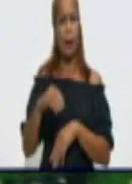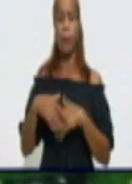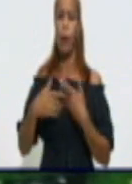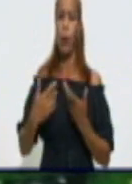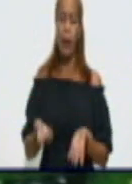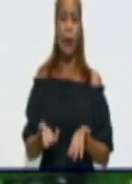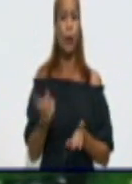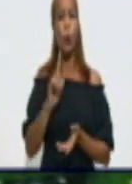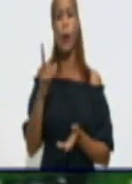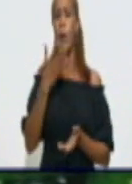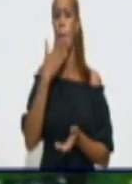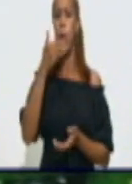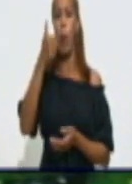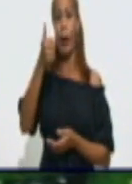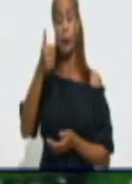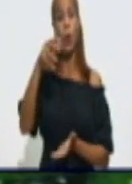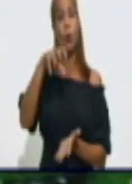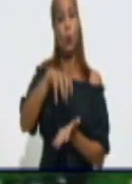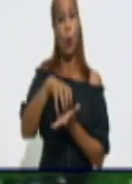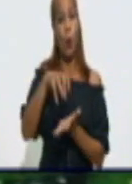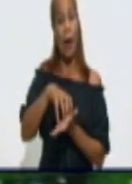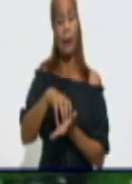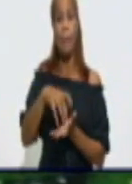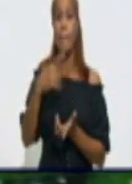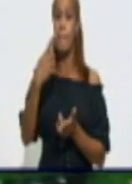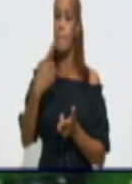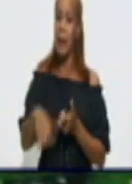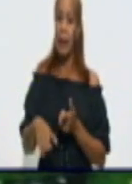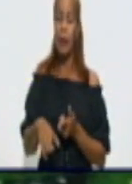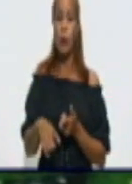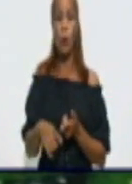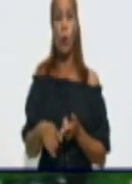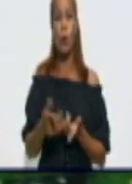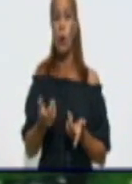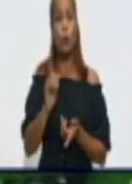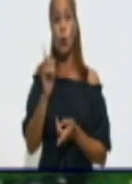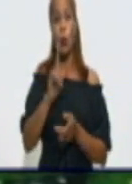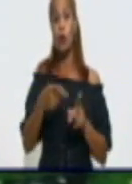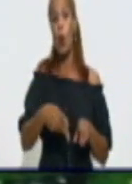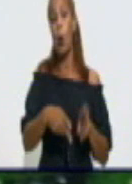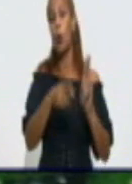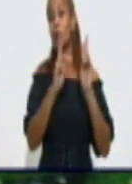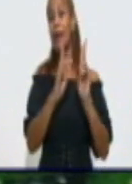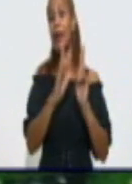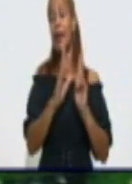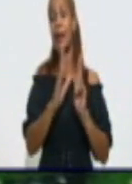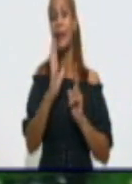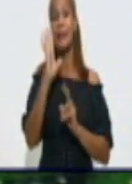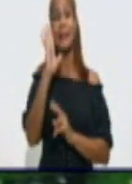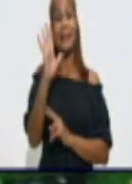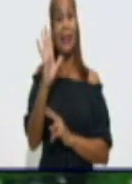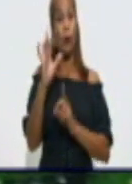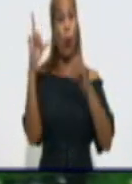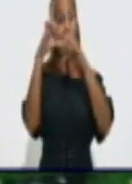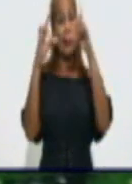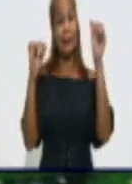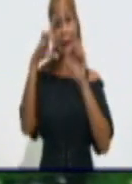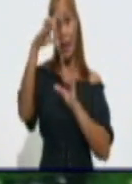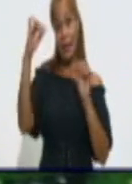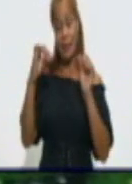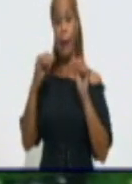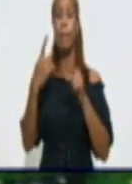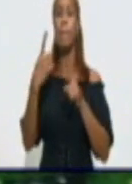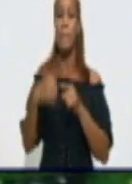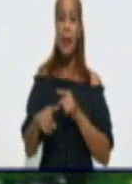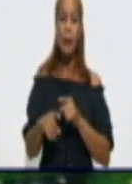Azucarera en Río Cauto y el Hotel Venus no son hoteles cinco estrellas, pero se les garantizan las condiciones